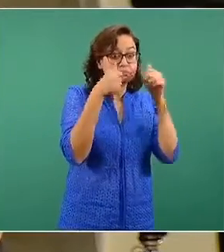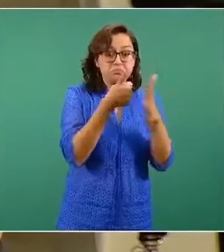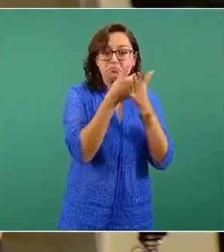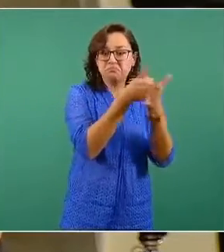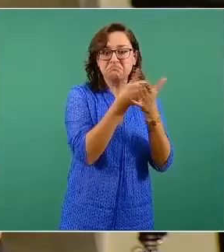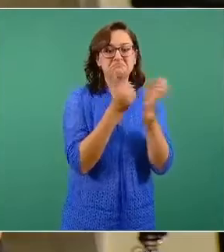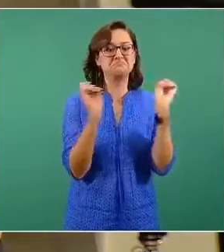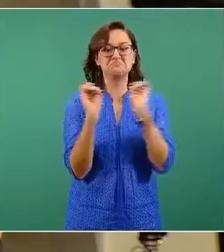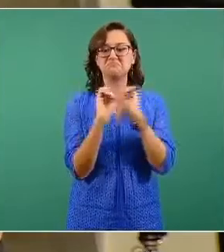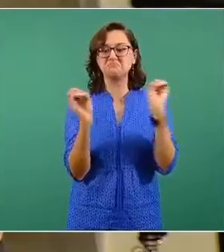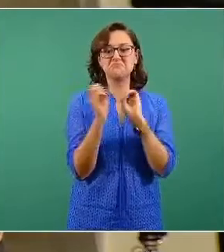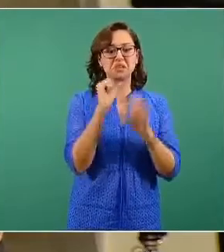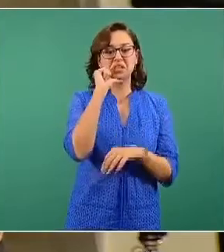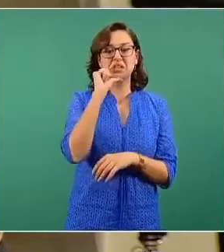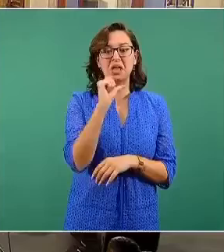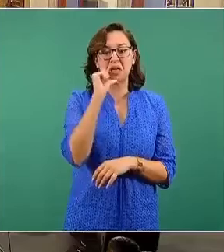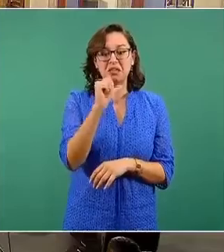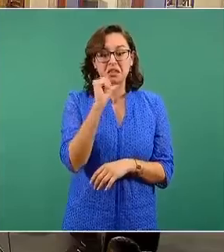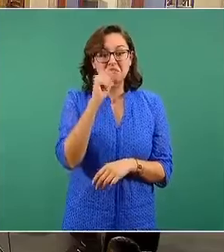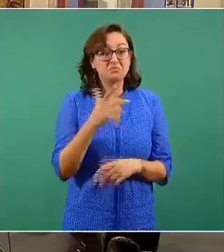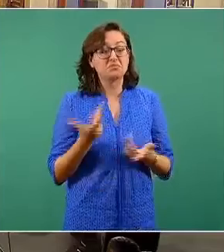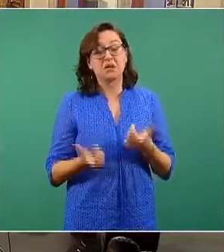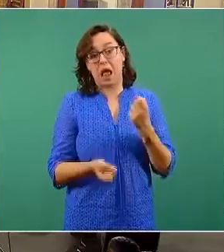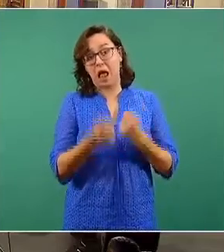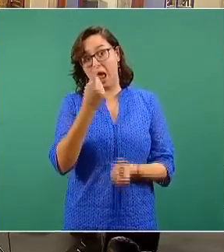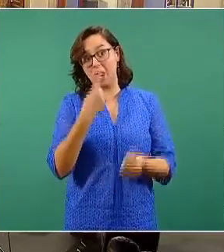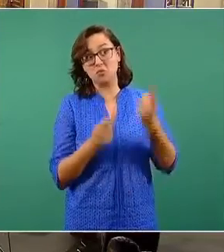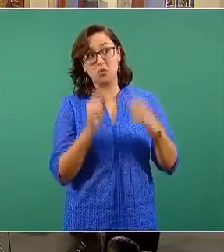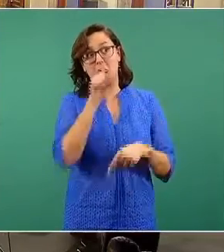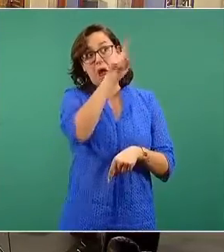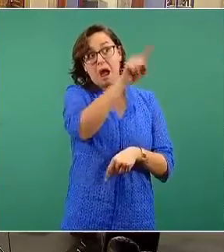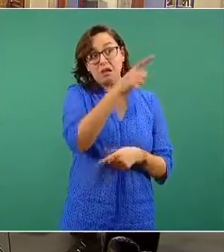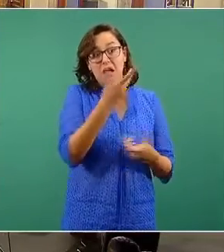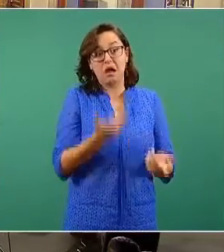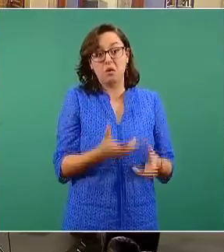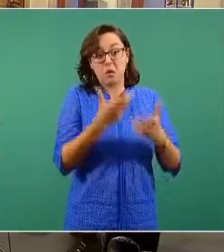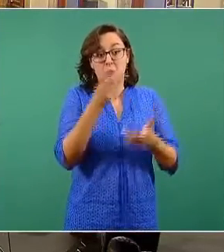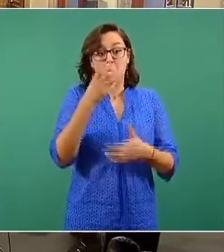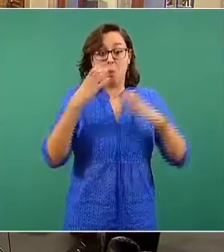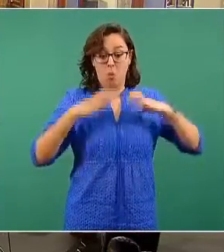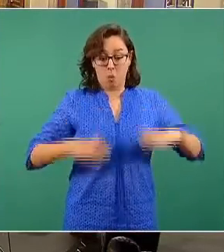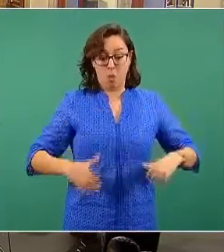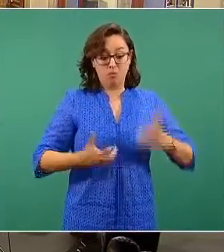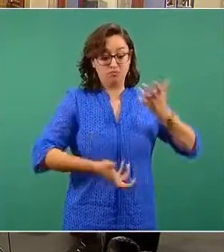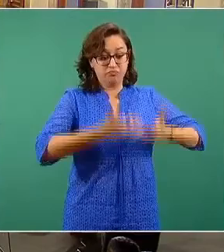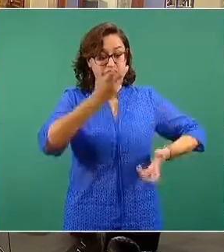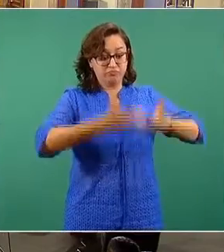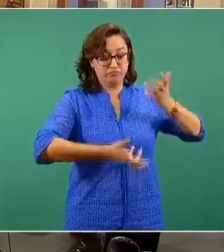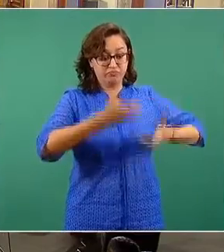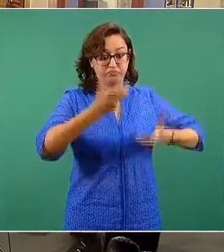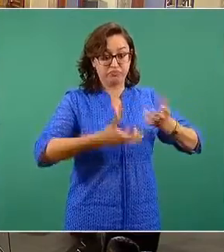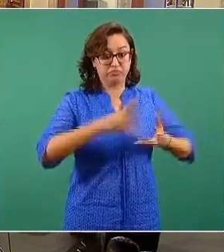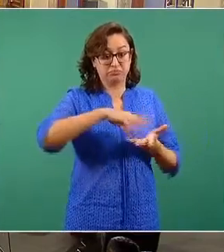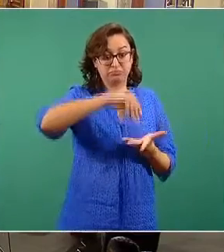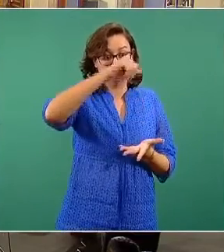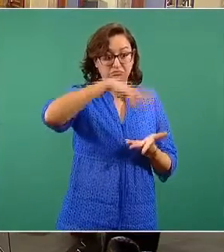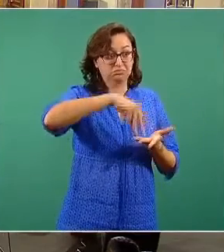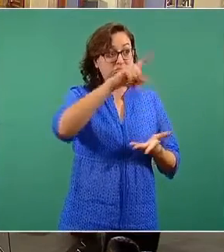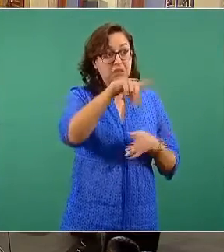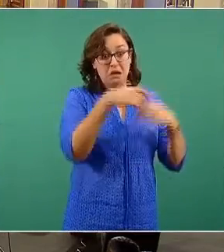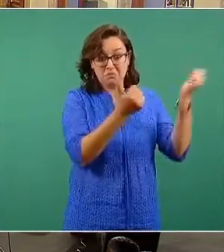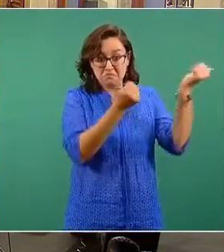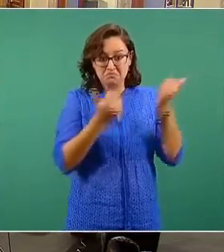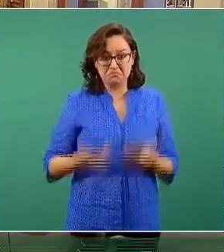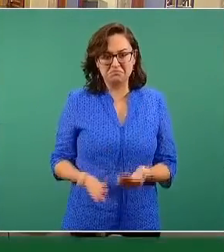auxiliar, unos tuvieron que ser cremados, no han regresado sus cenizas a México y nadie los auxilia. Entonces,